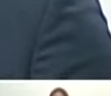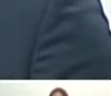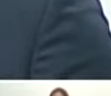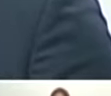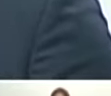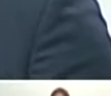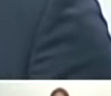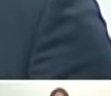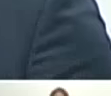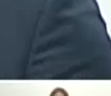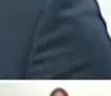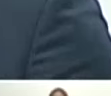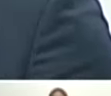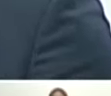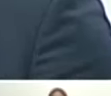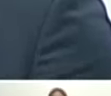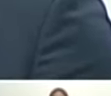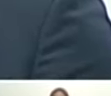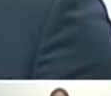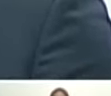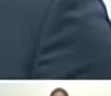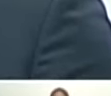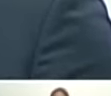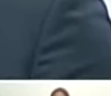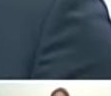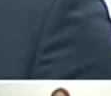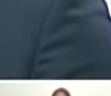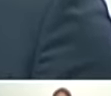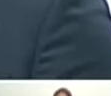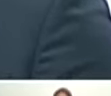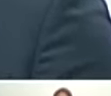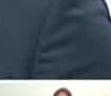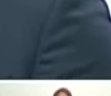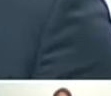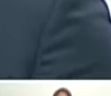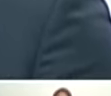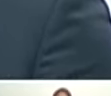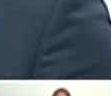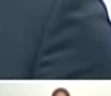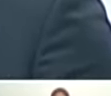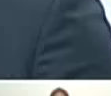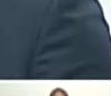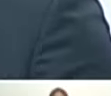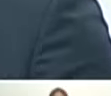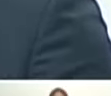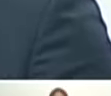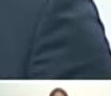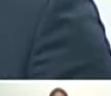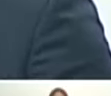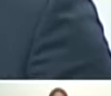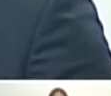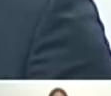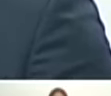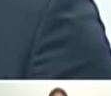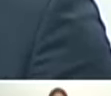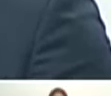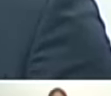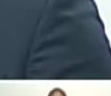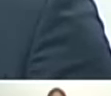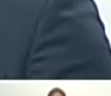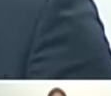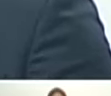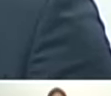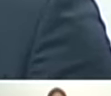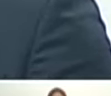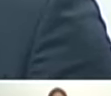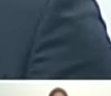esta denuncia nosotros la recibimos automáticamente el equipo de PDVSA Gas Comunal recibió la denuncia